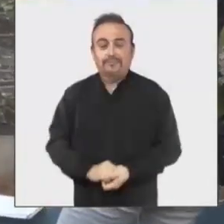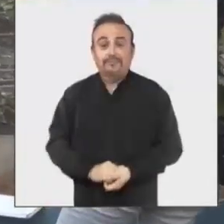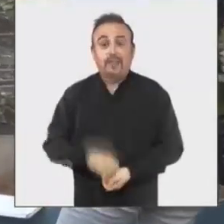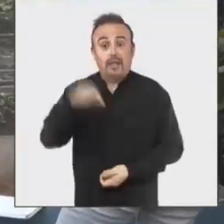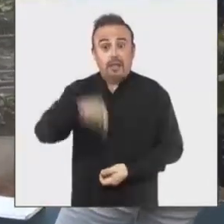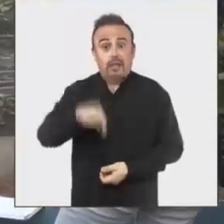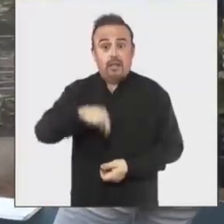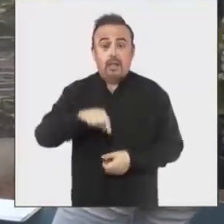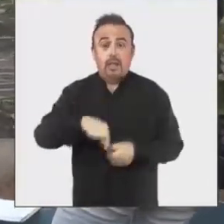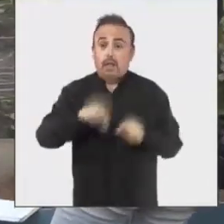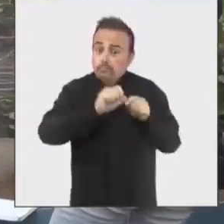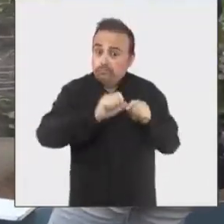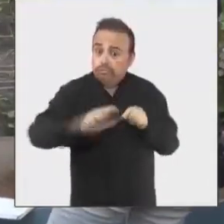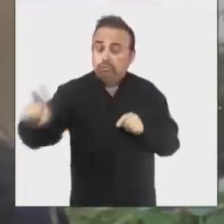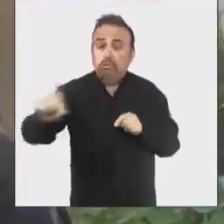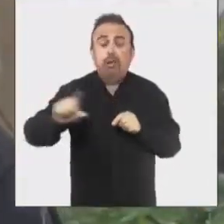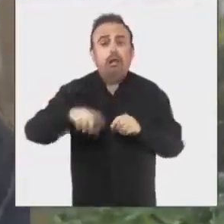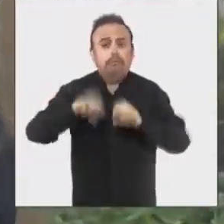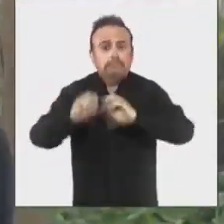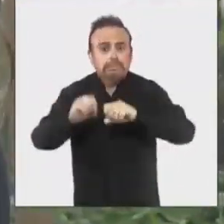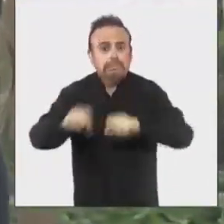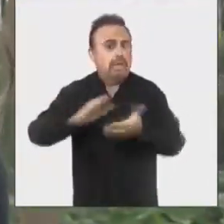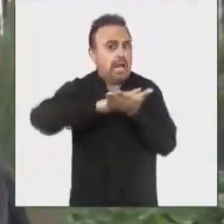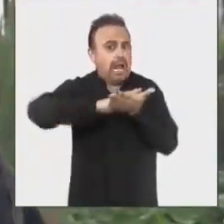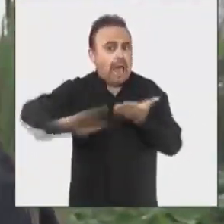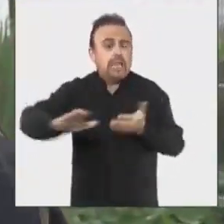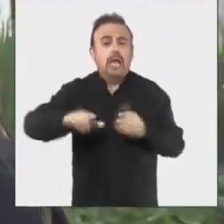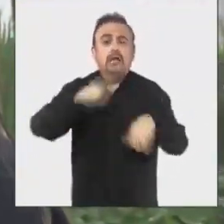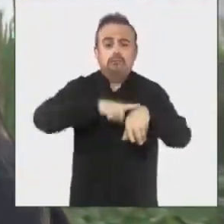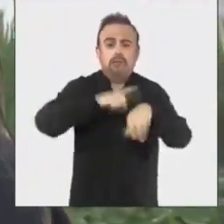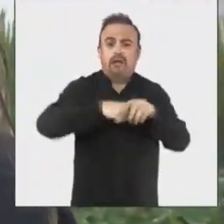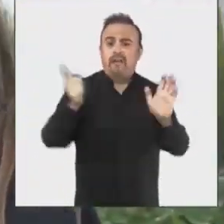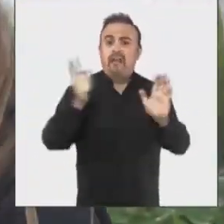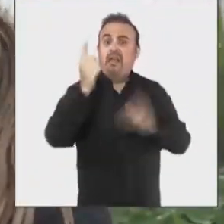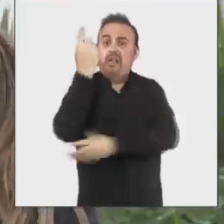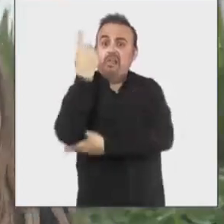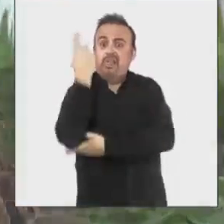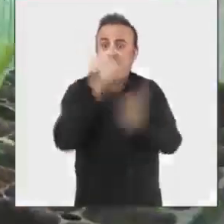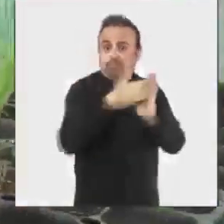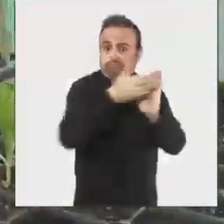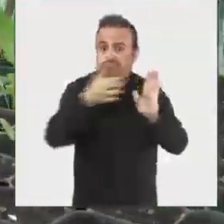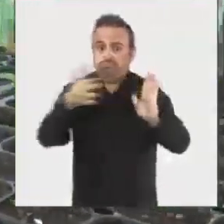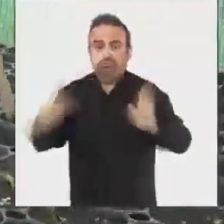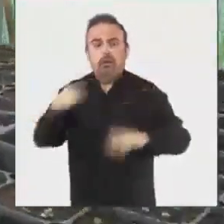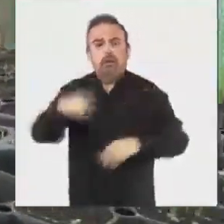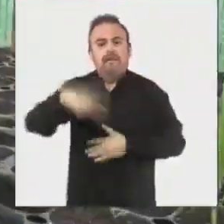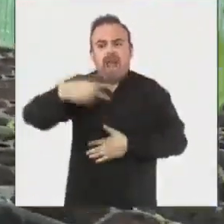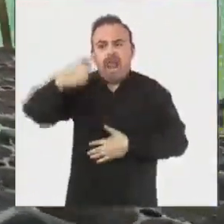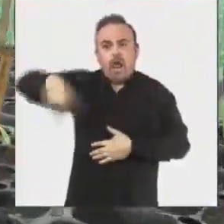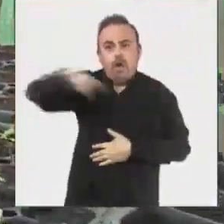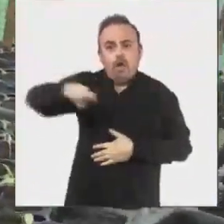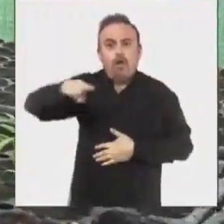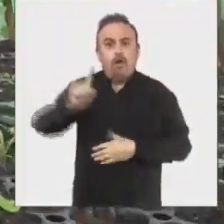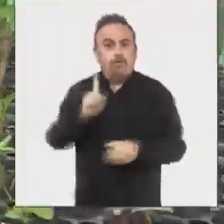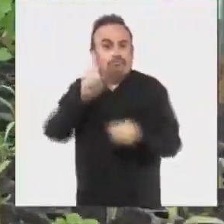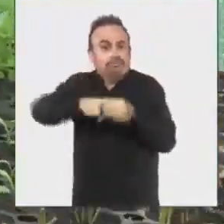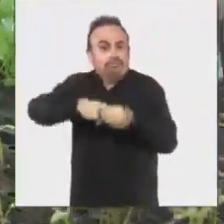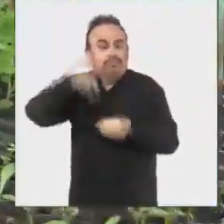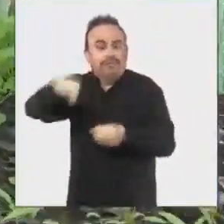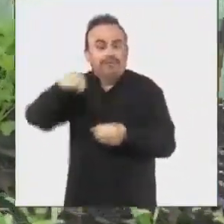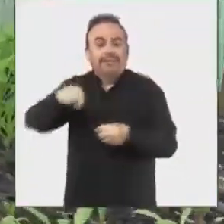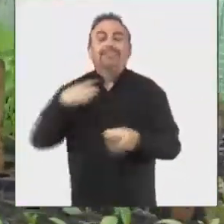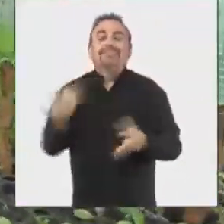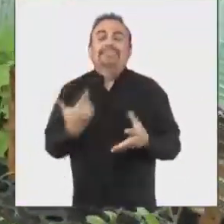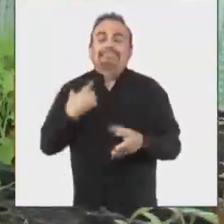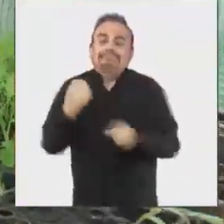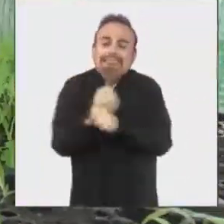Esta formación gratuita se extenderá hasta diciembre y es muy valorada por las integrantes del taller por el positivo